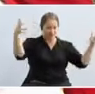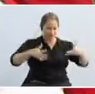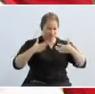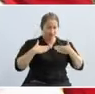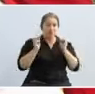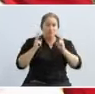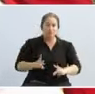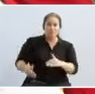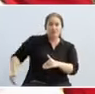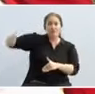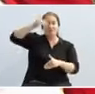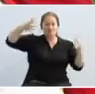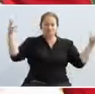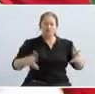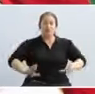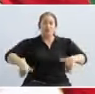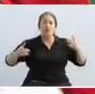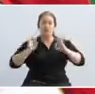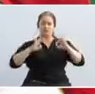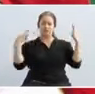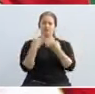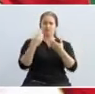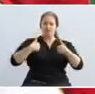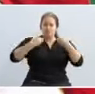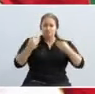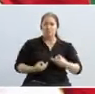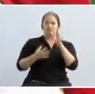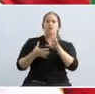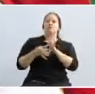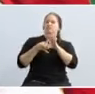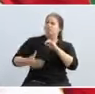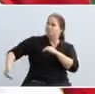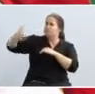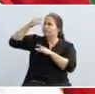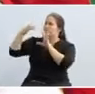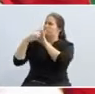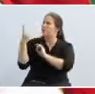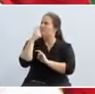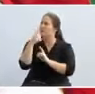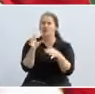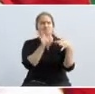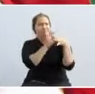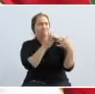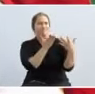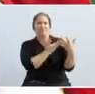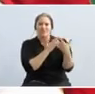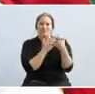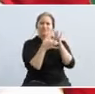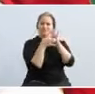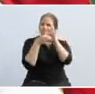núcleo de protección que es el poder crecer con un padre y una madre y poder tener el amor de hermanos.